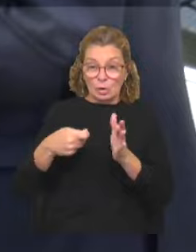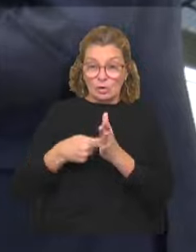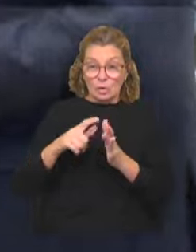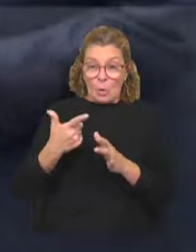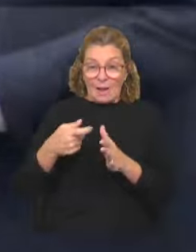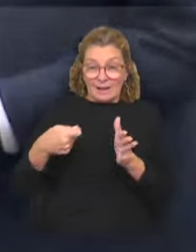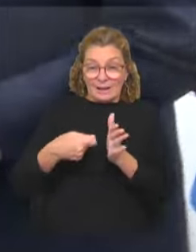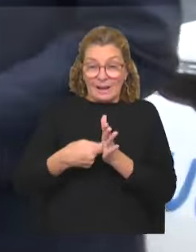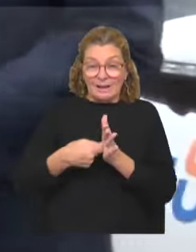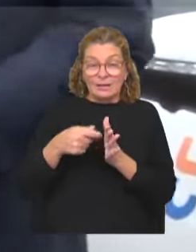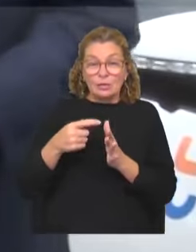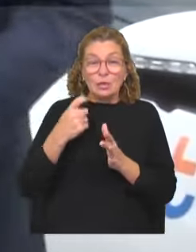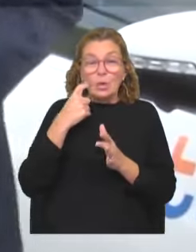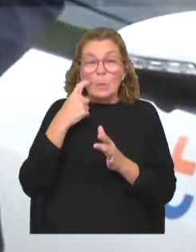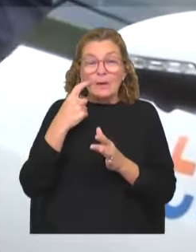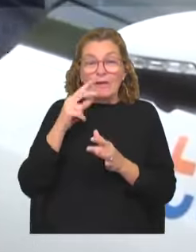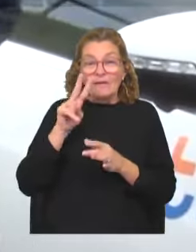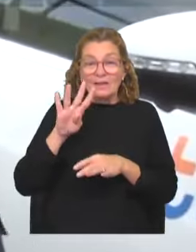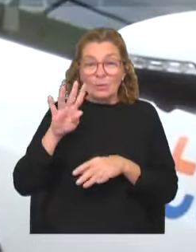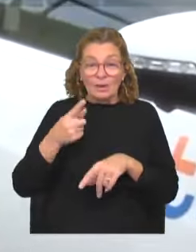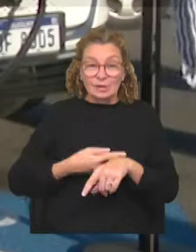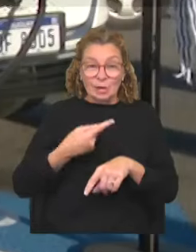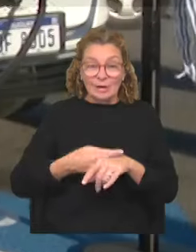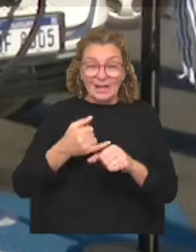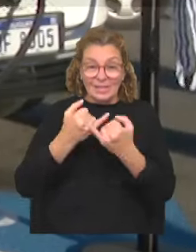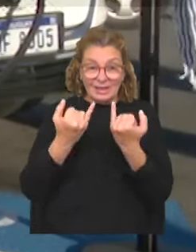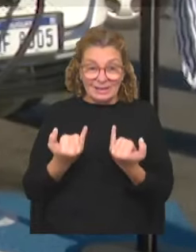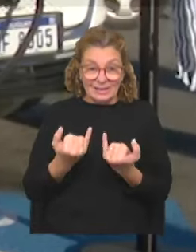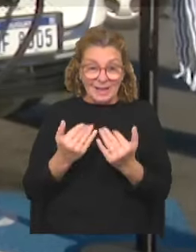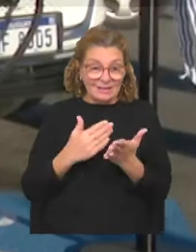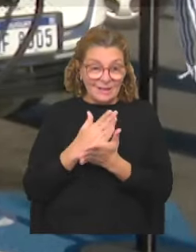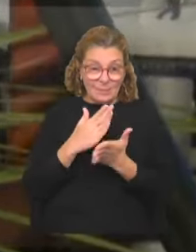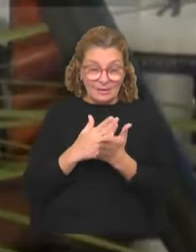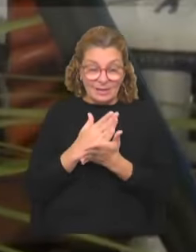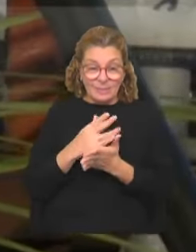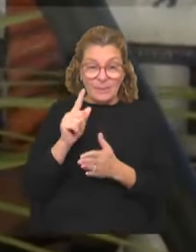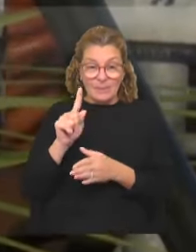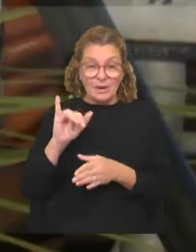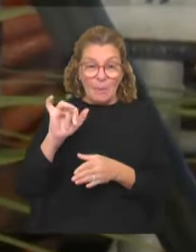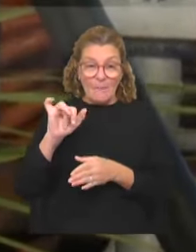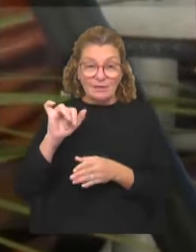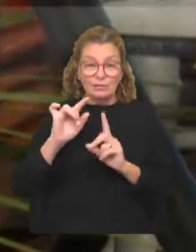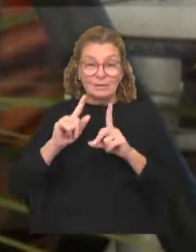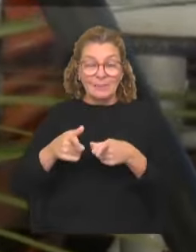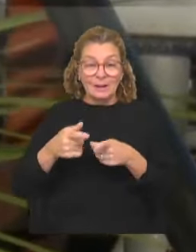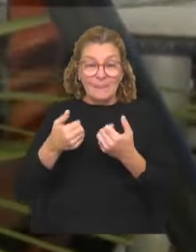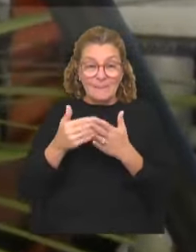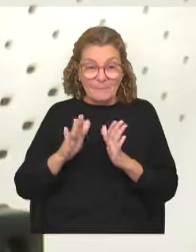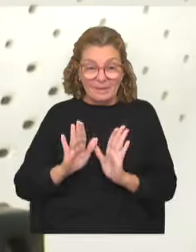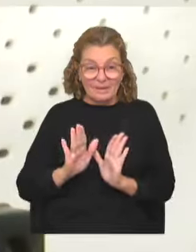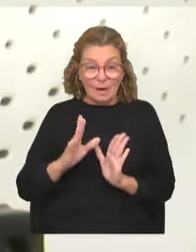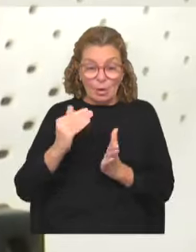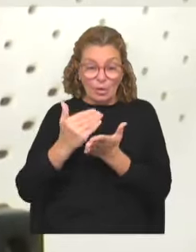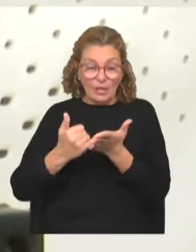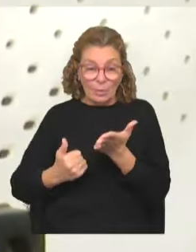Estos valores regirán durante las 24 horas del día de manera constante y a partir del primero de mayo también entrará en vigencia un